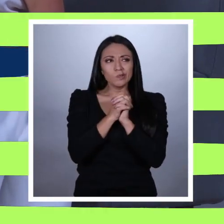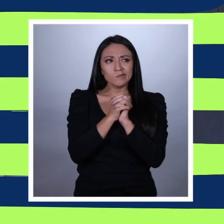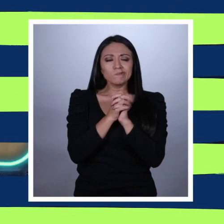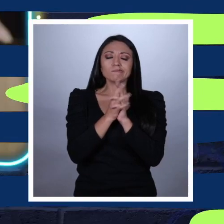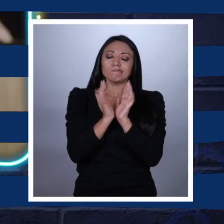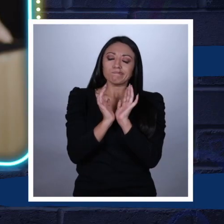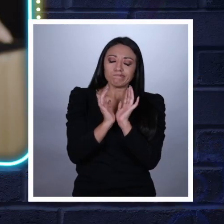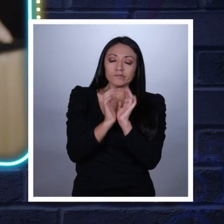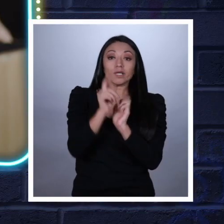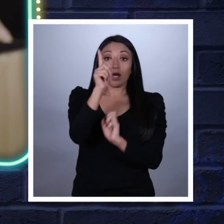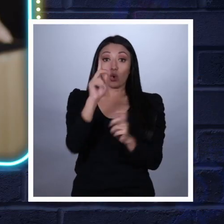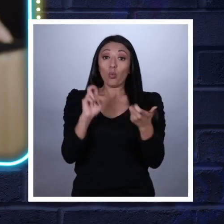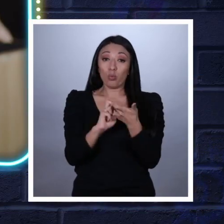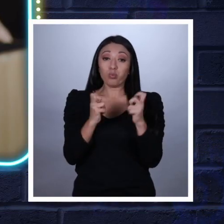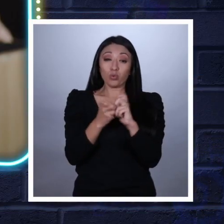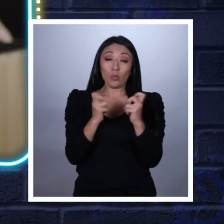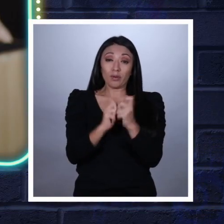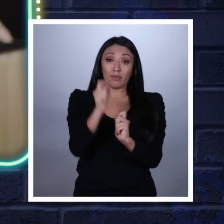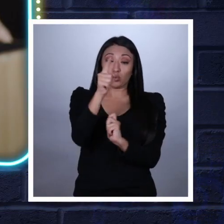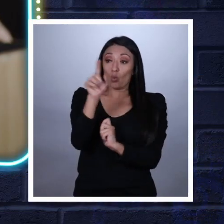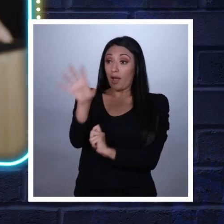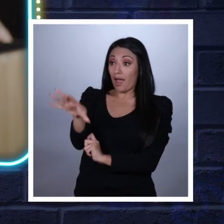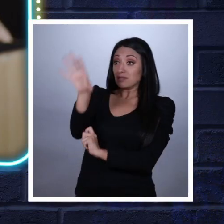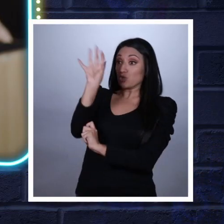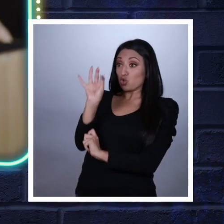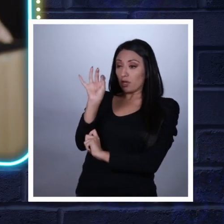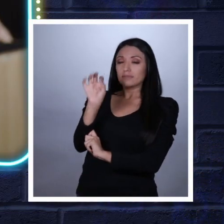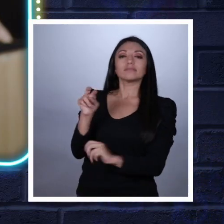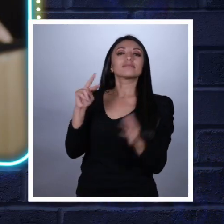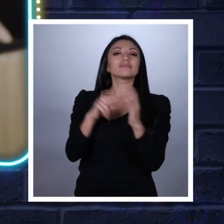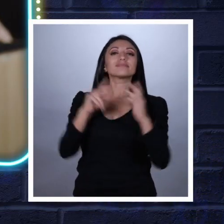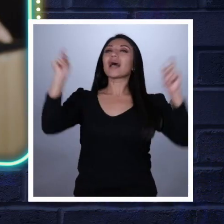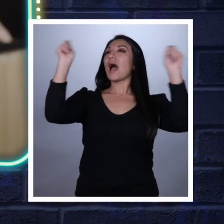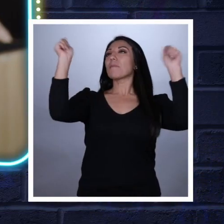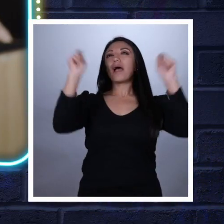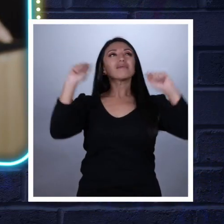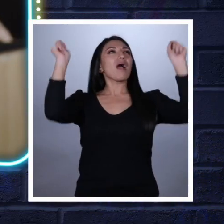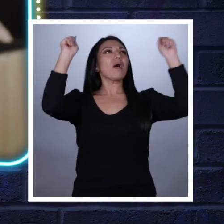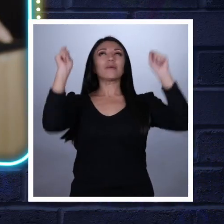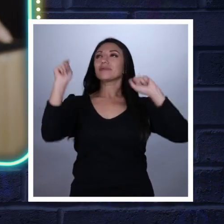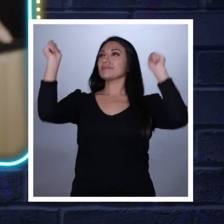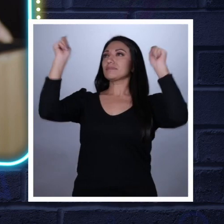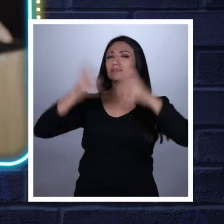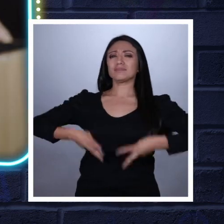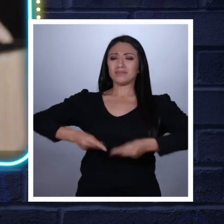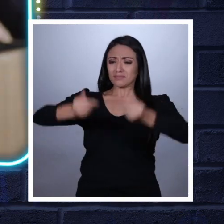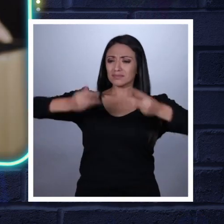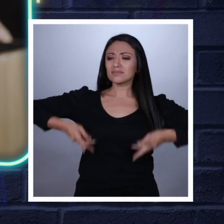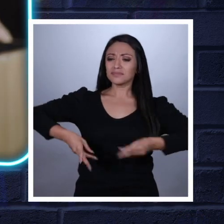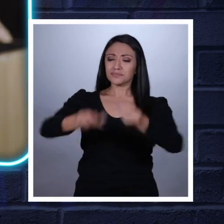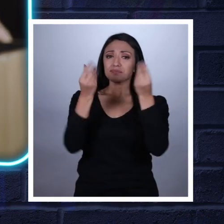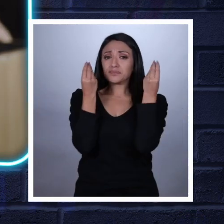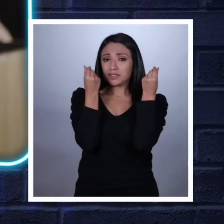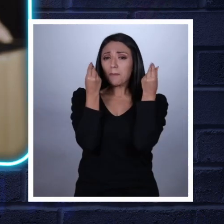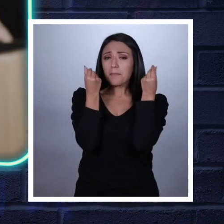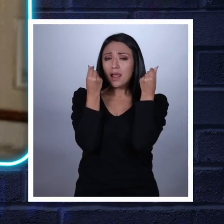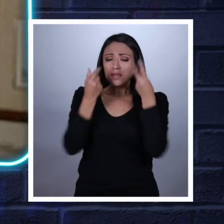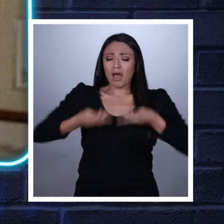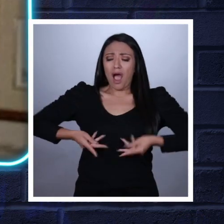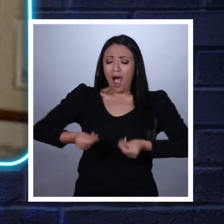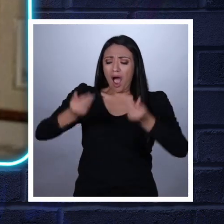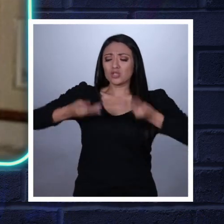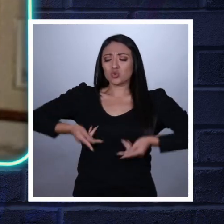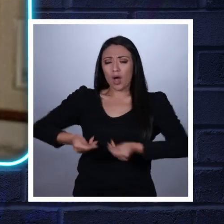Uno de los problemas con escoger representantes es que hacen campañas electorales y que gastan mucho dinero.